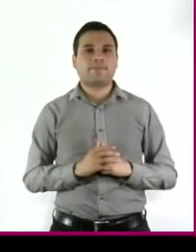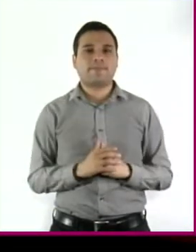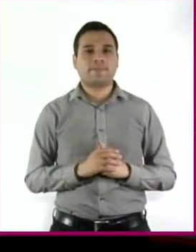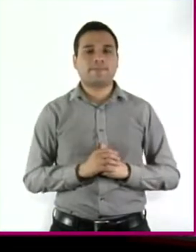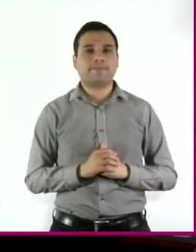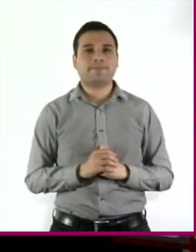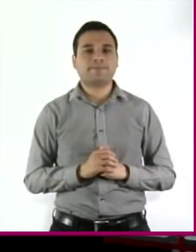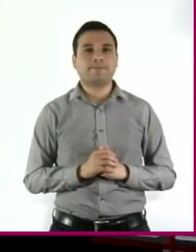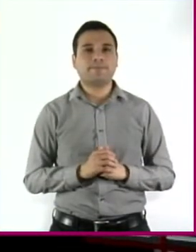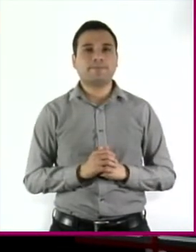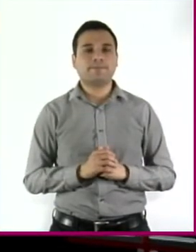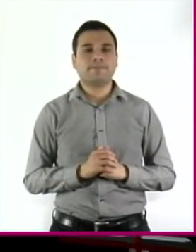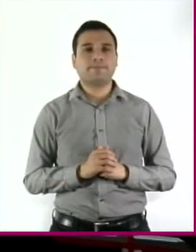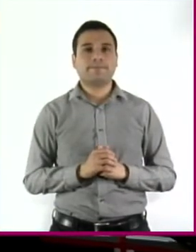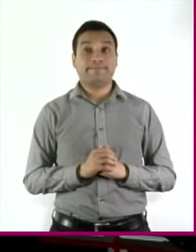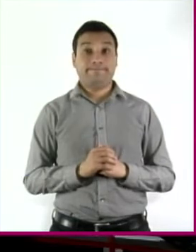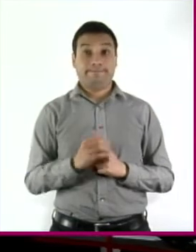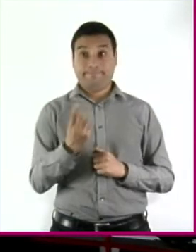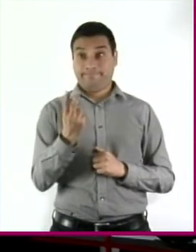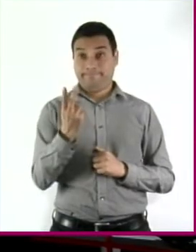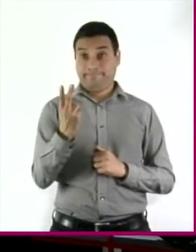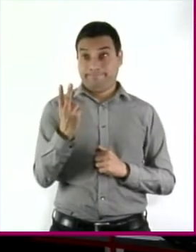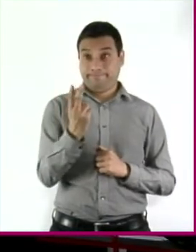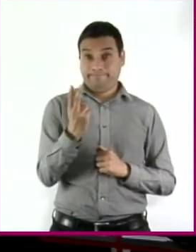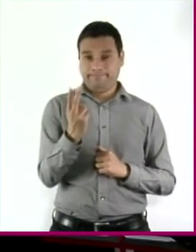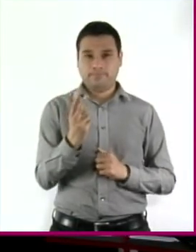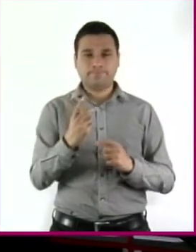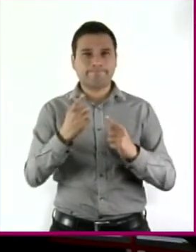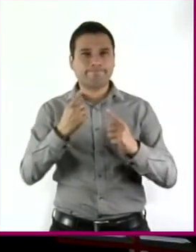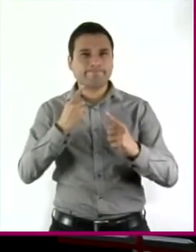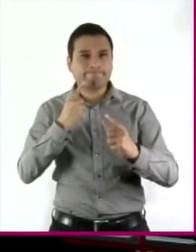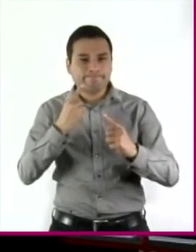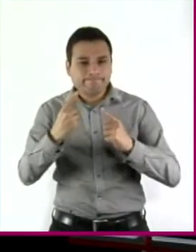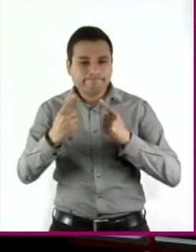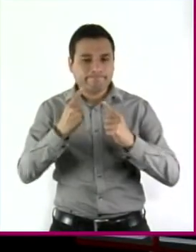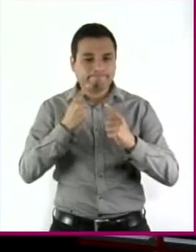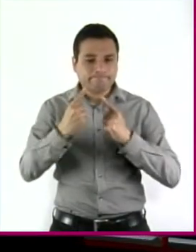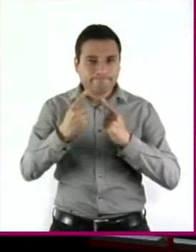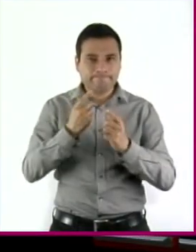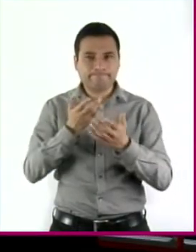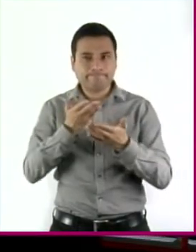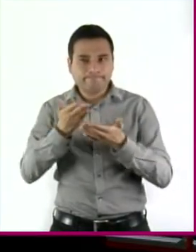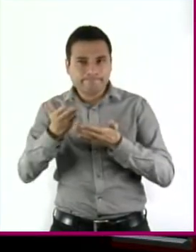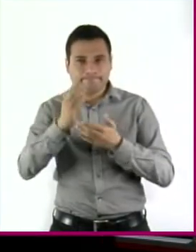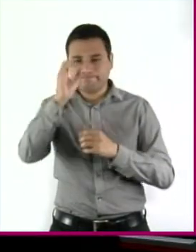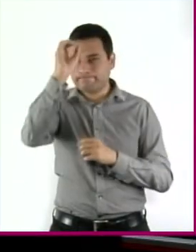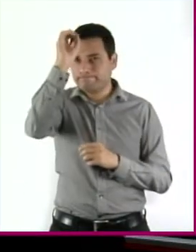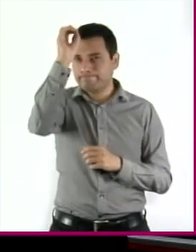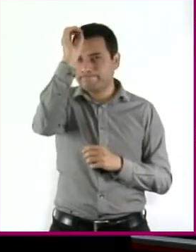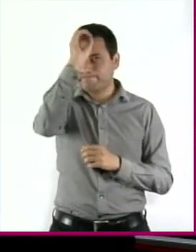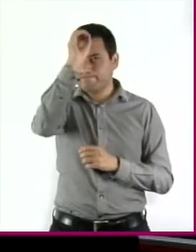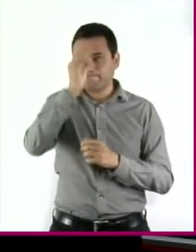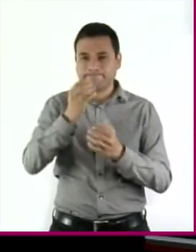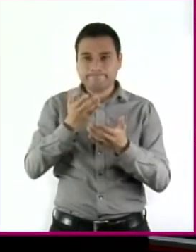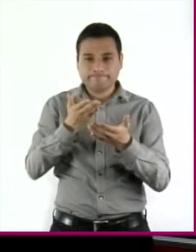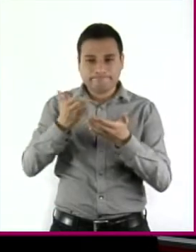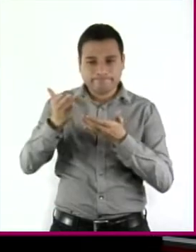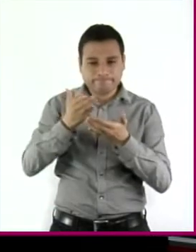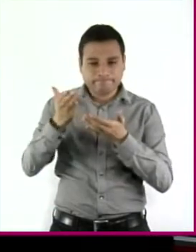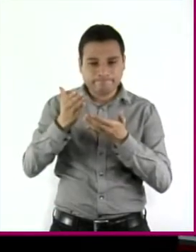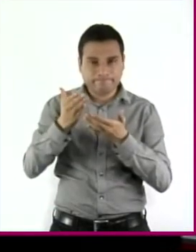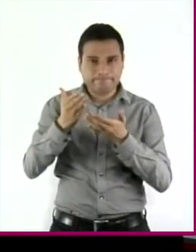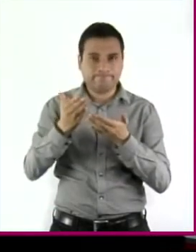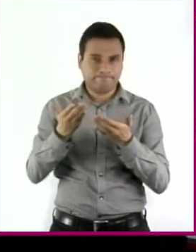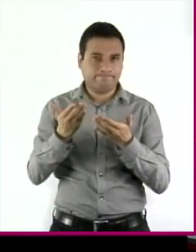A. Argumentación. Ambos recurren al diálogo para complementar sus puntos de vista y también para confrontar sus